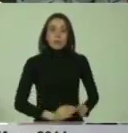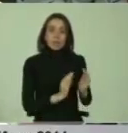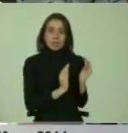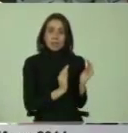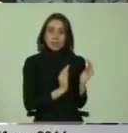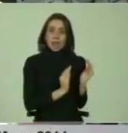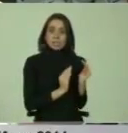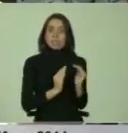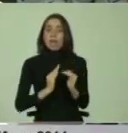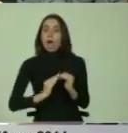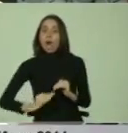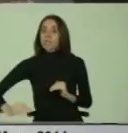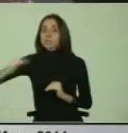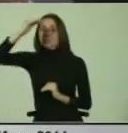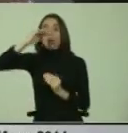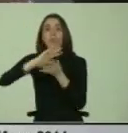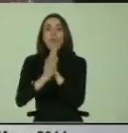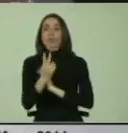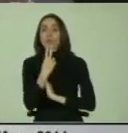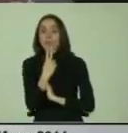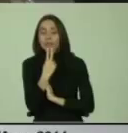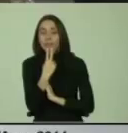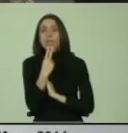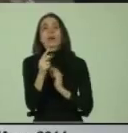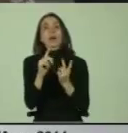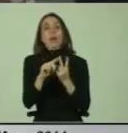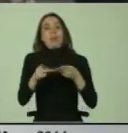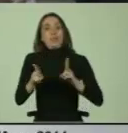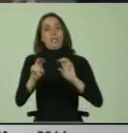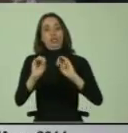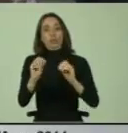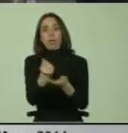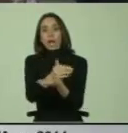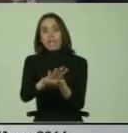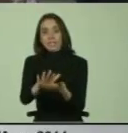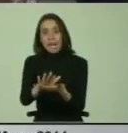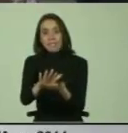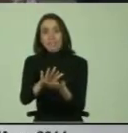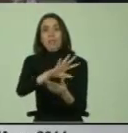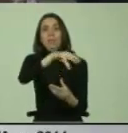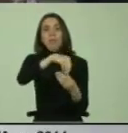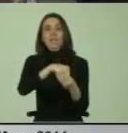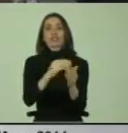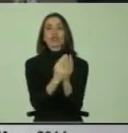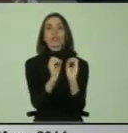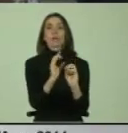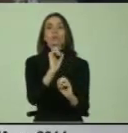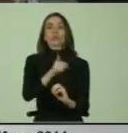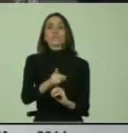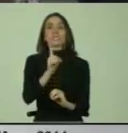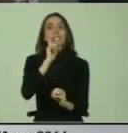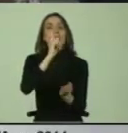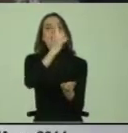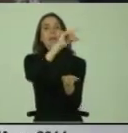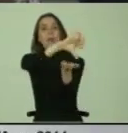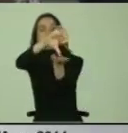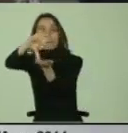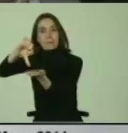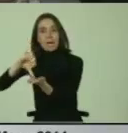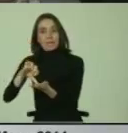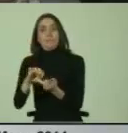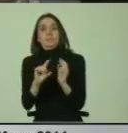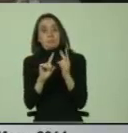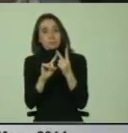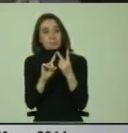largo de la vida, y el derecho a una educación gratuita en la educación obligatoria que establezca cada país. El segundo